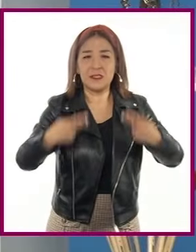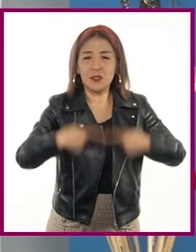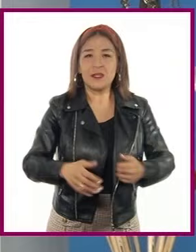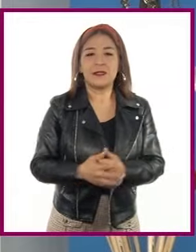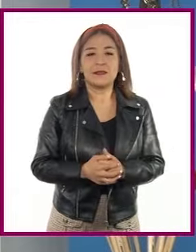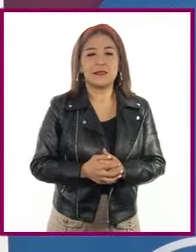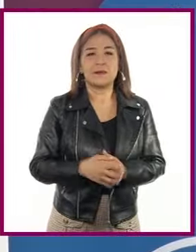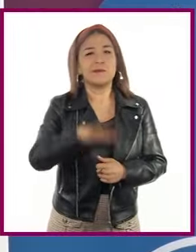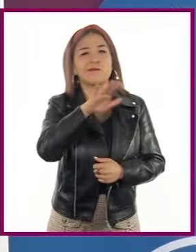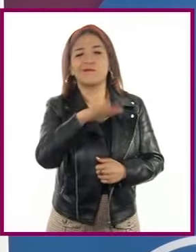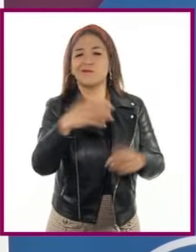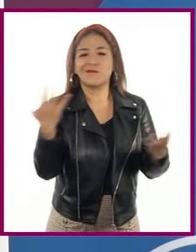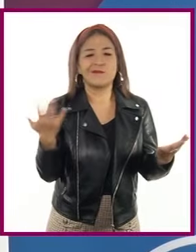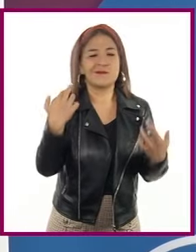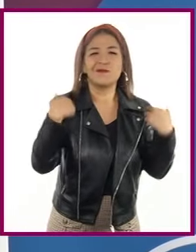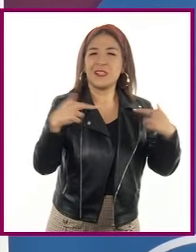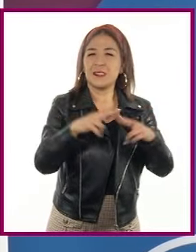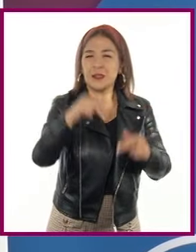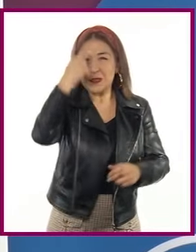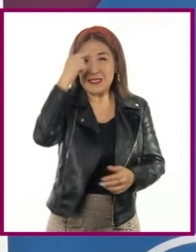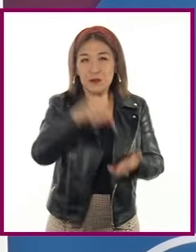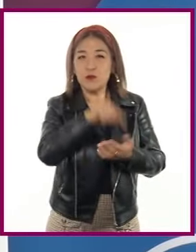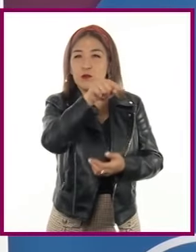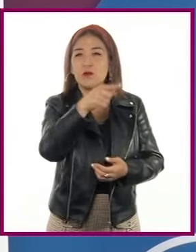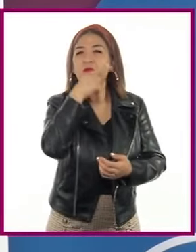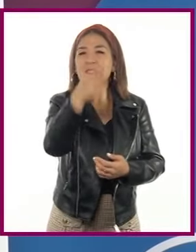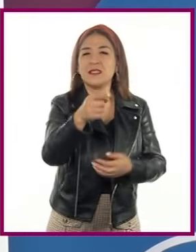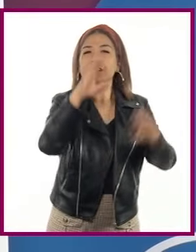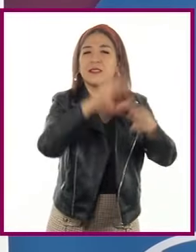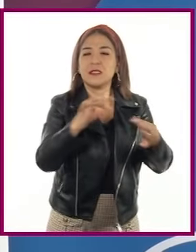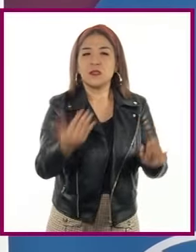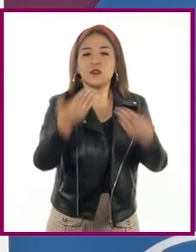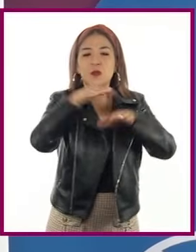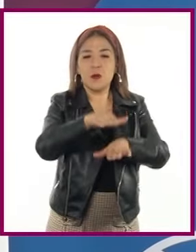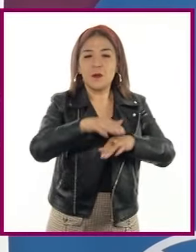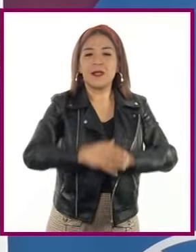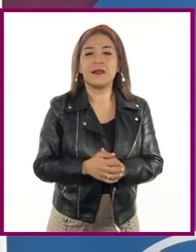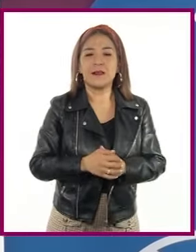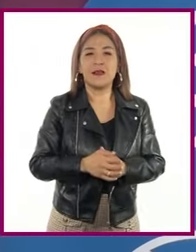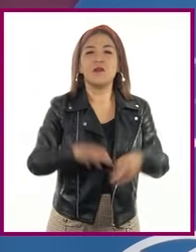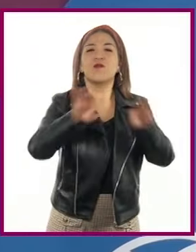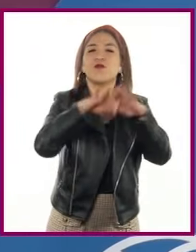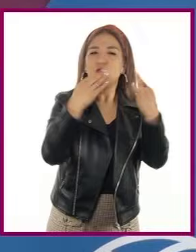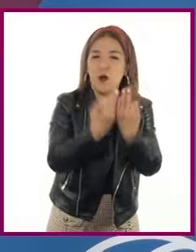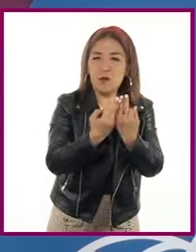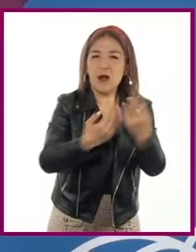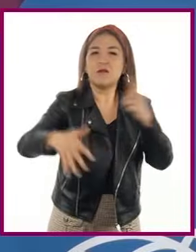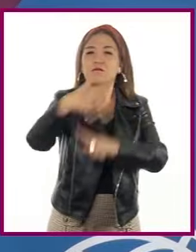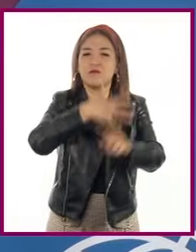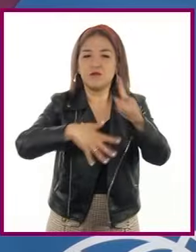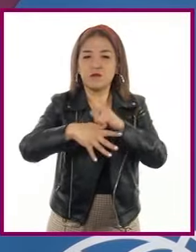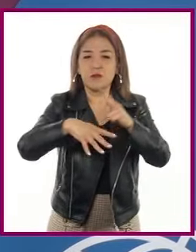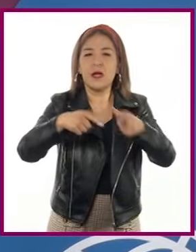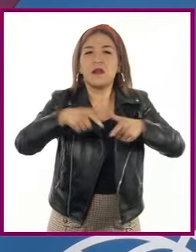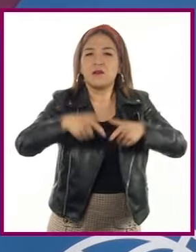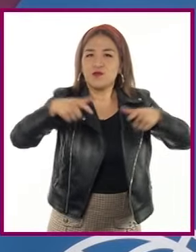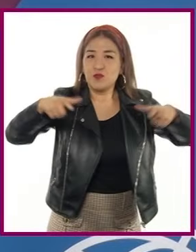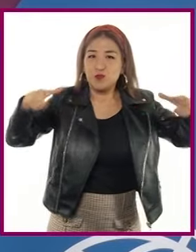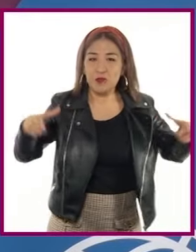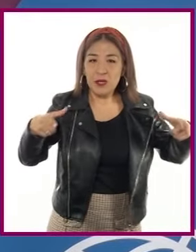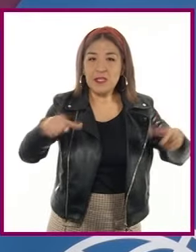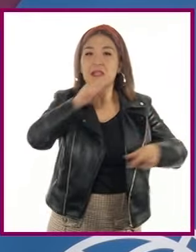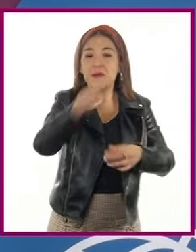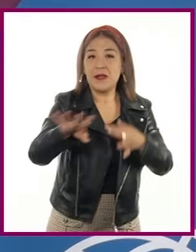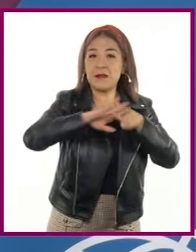Maestro, creo que se refiere a la distribución, estructura, crecimiento y